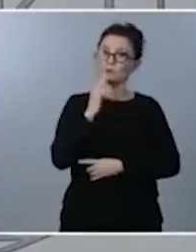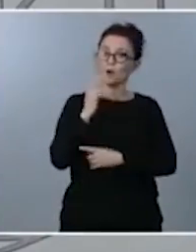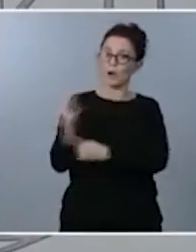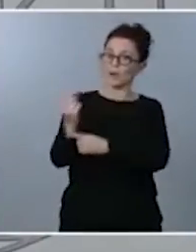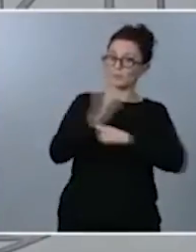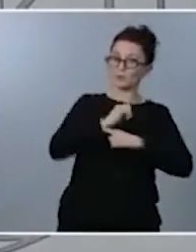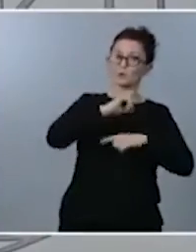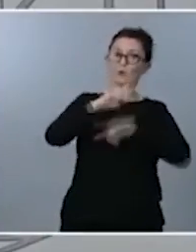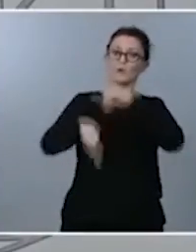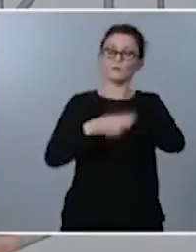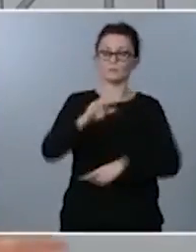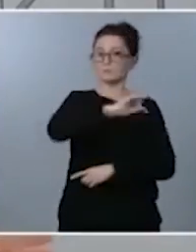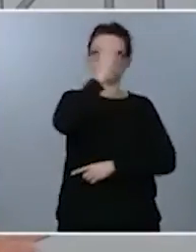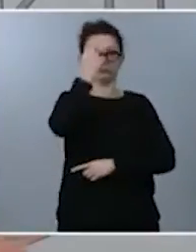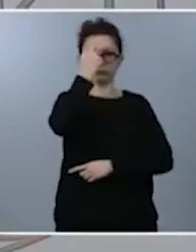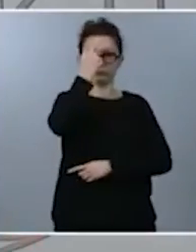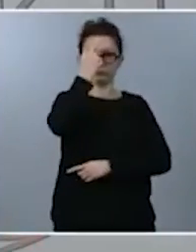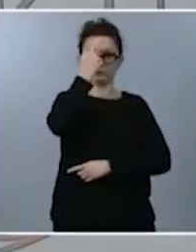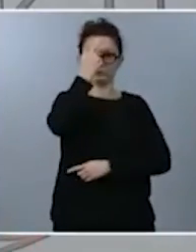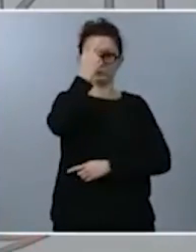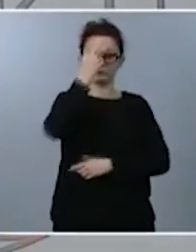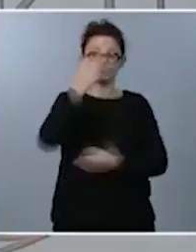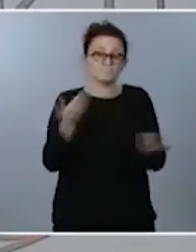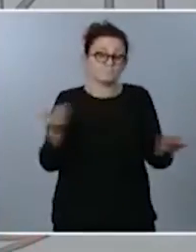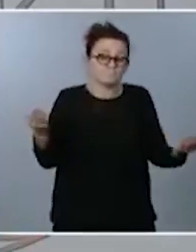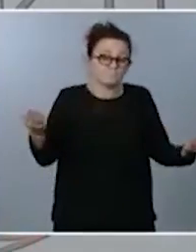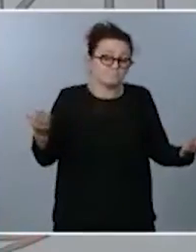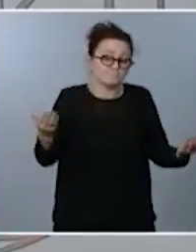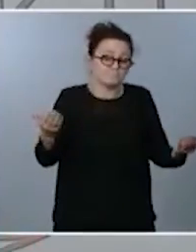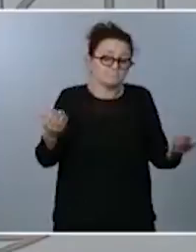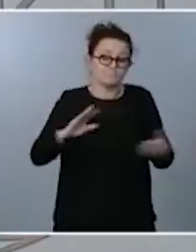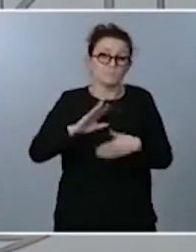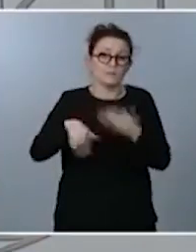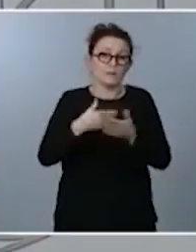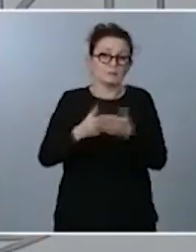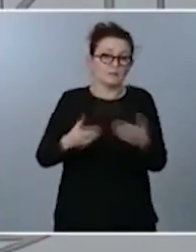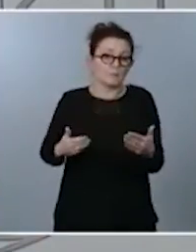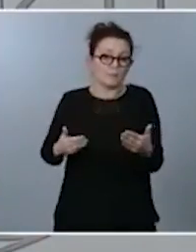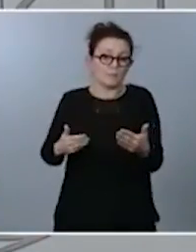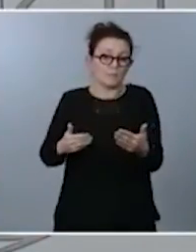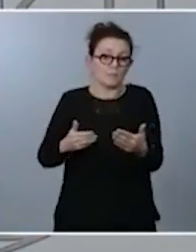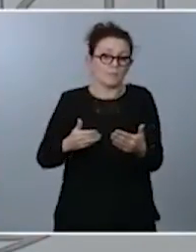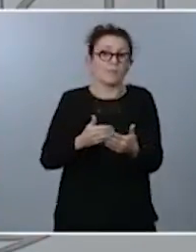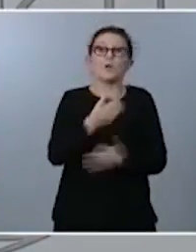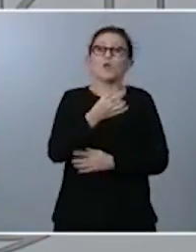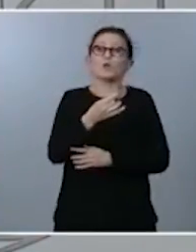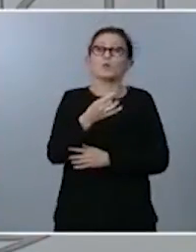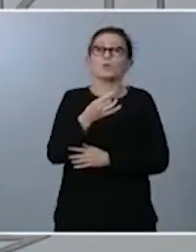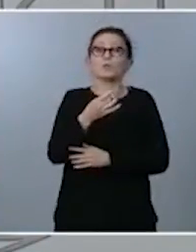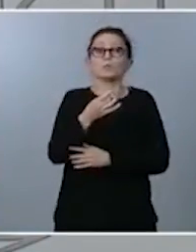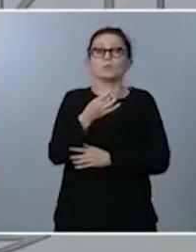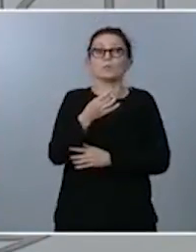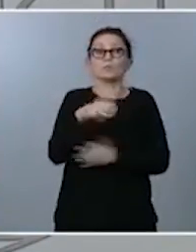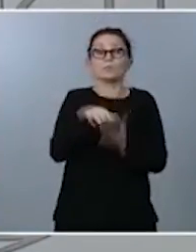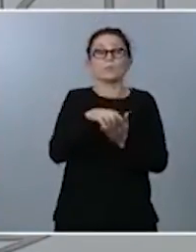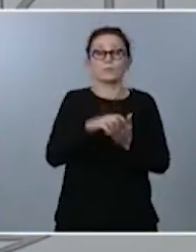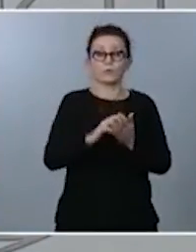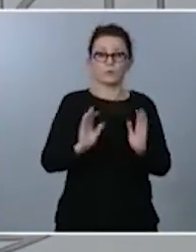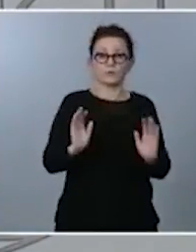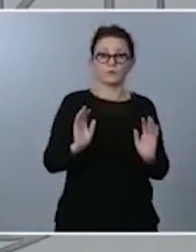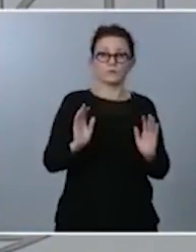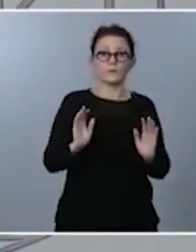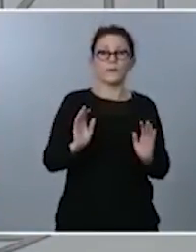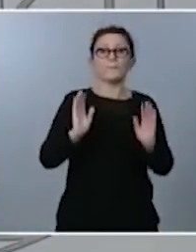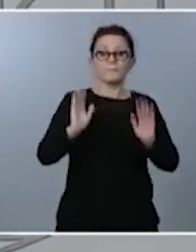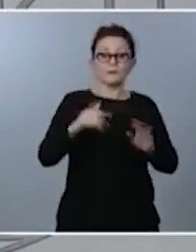variación del voto hasta el último minuto siempre hay que tener la duda pero ambos proyectos decreto de alarma y